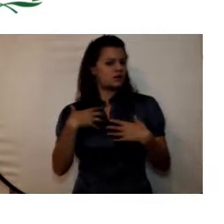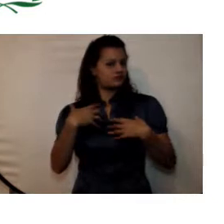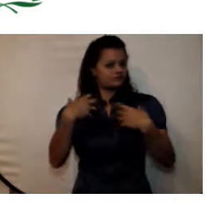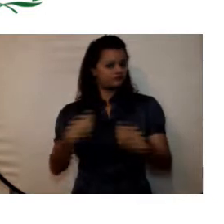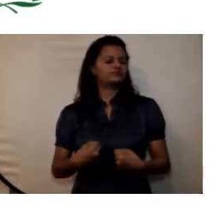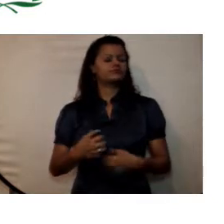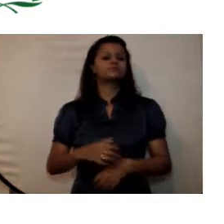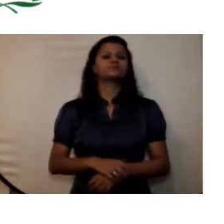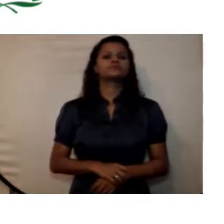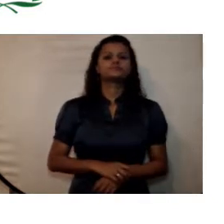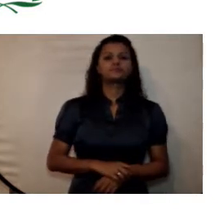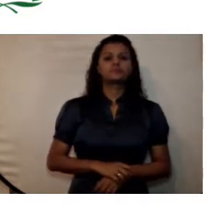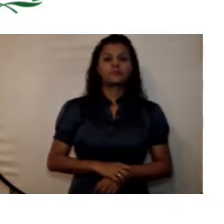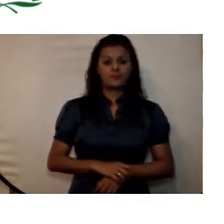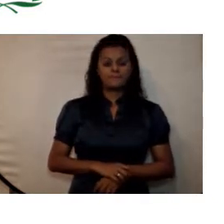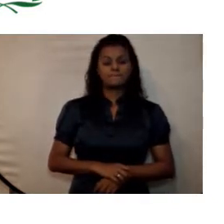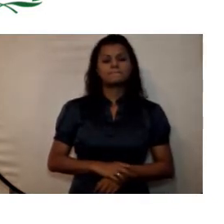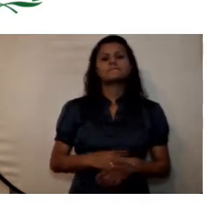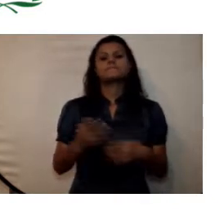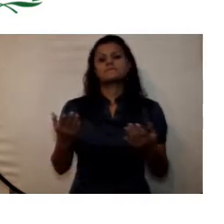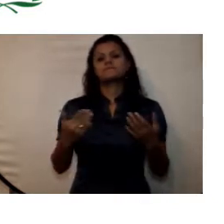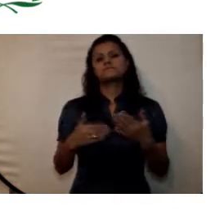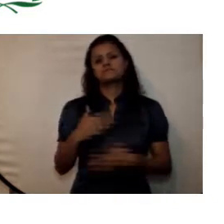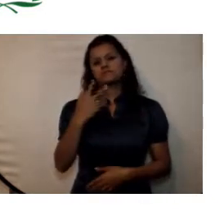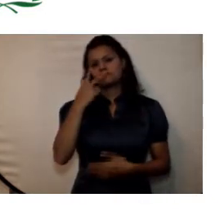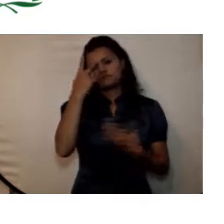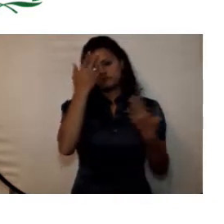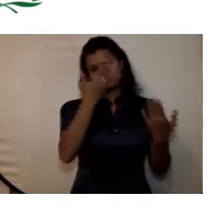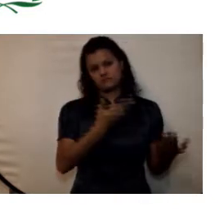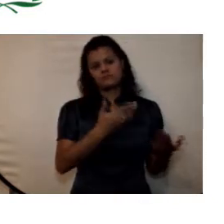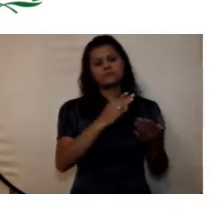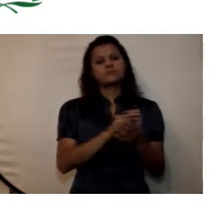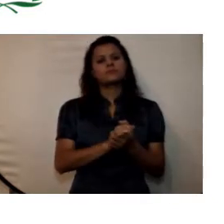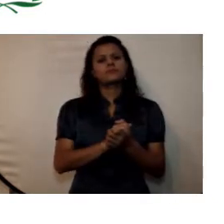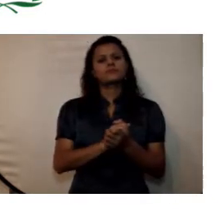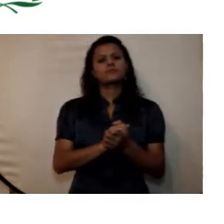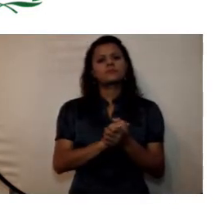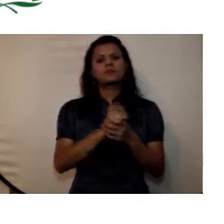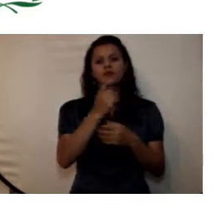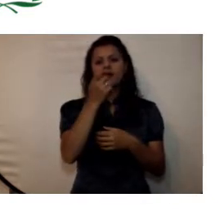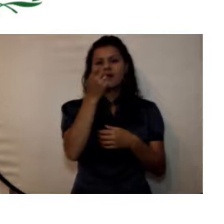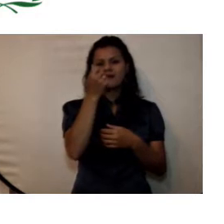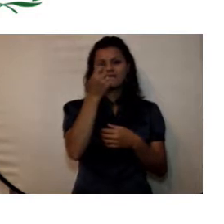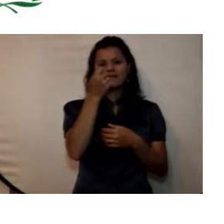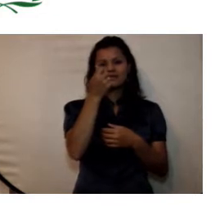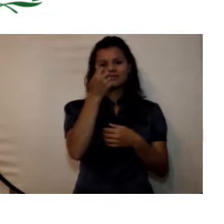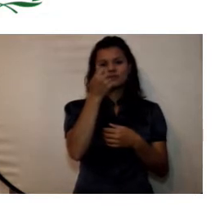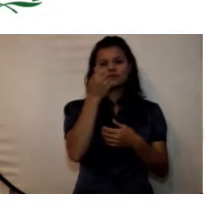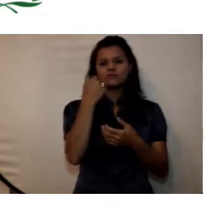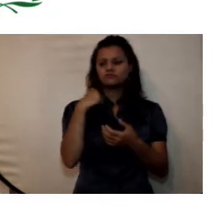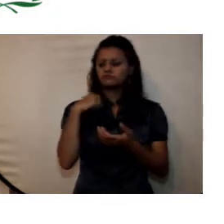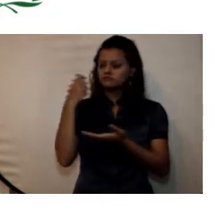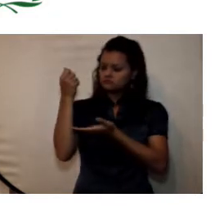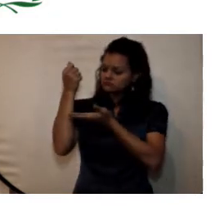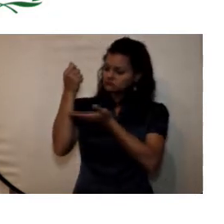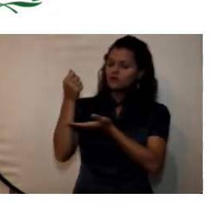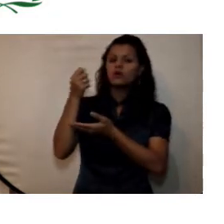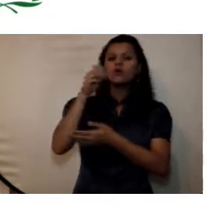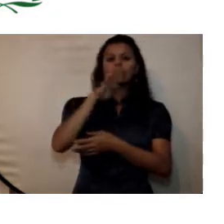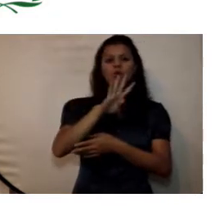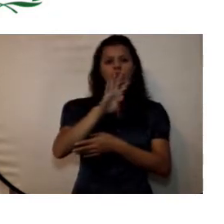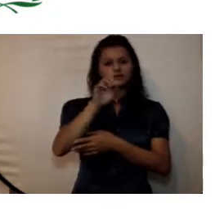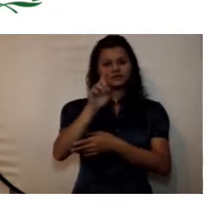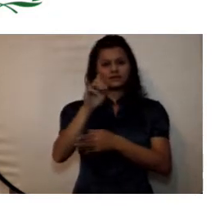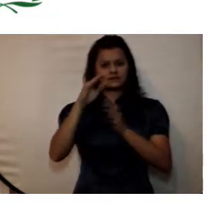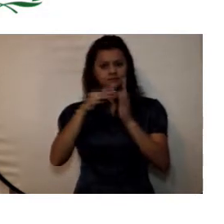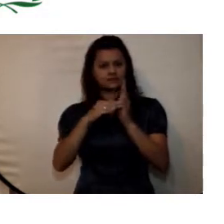Vamos a ver entonces la parte del activo corriente que es el efectivo 46 mil millones de pesos es